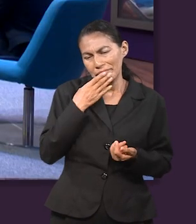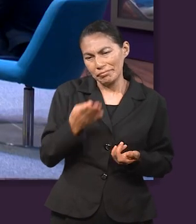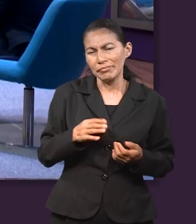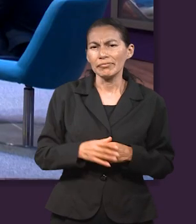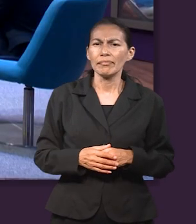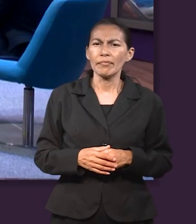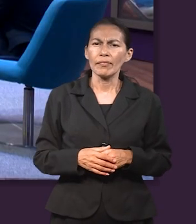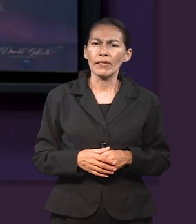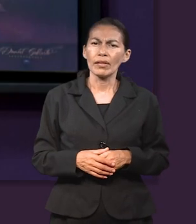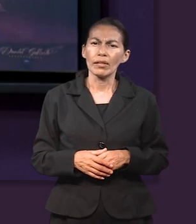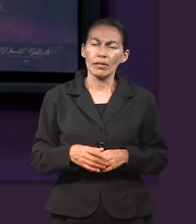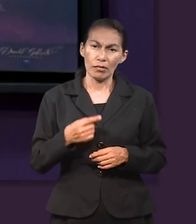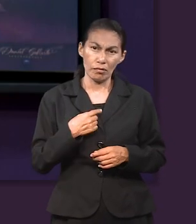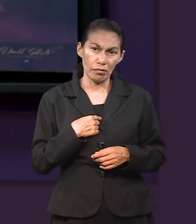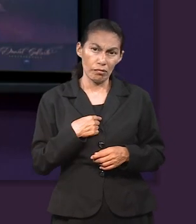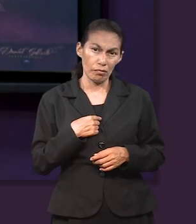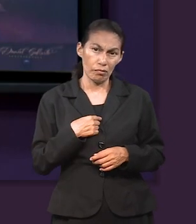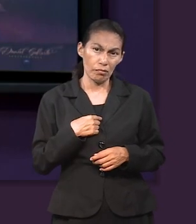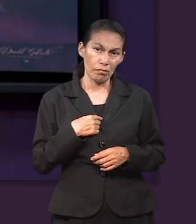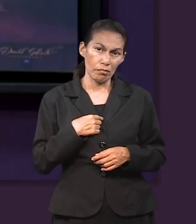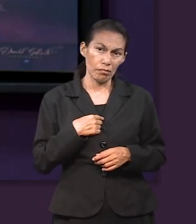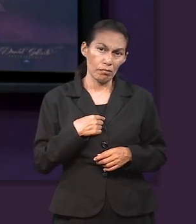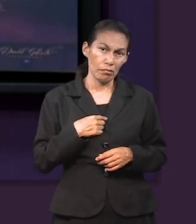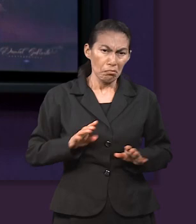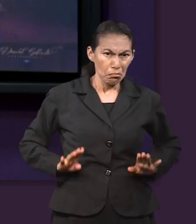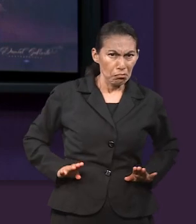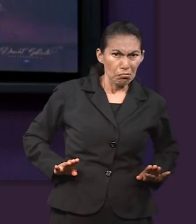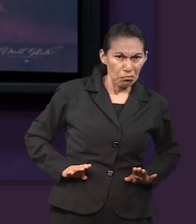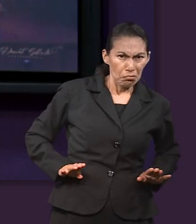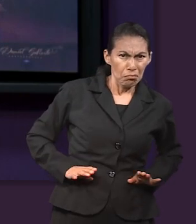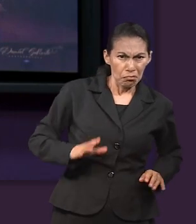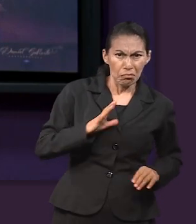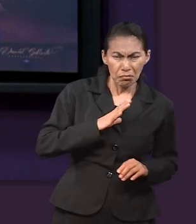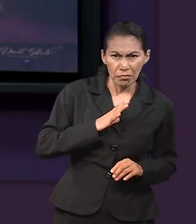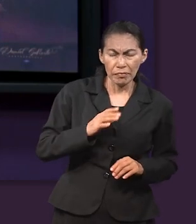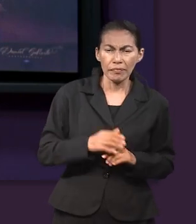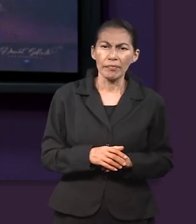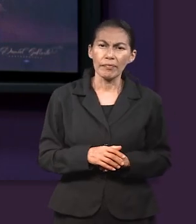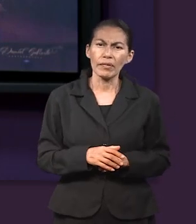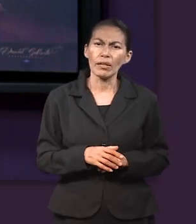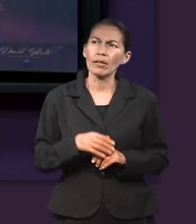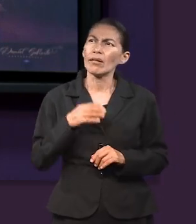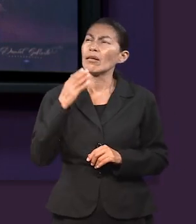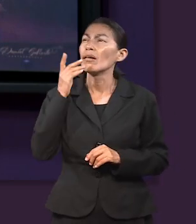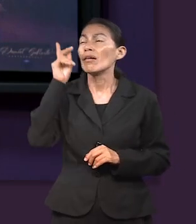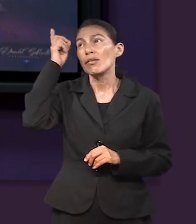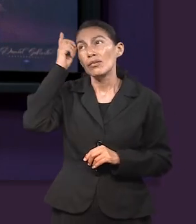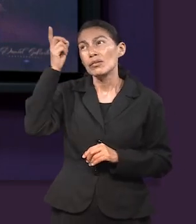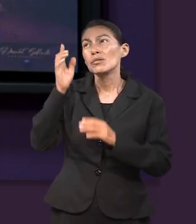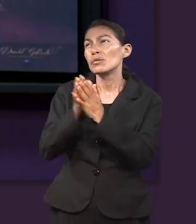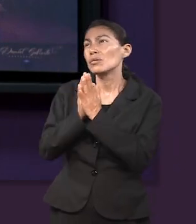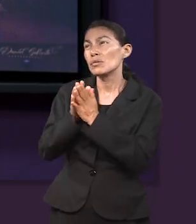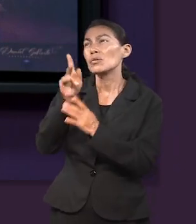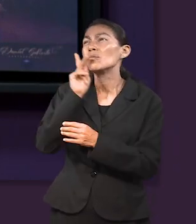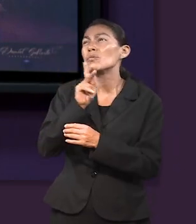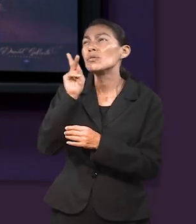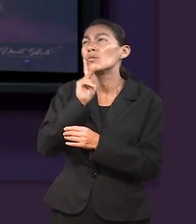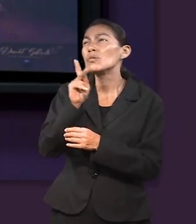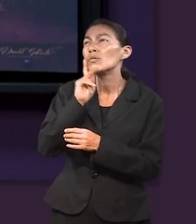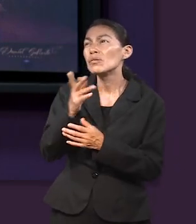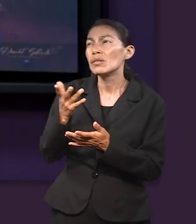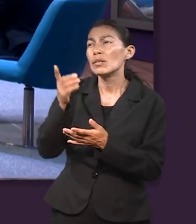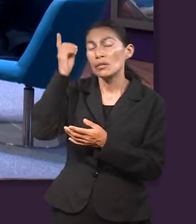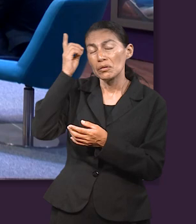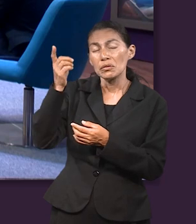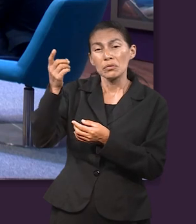Así como hemos visto en las lecciones anteriores, es un proceso. Entonces, cuando nosotros probamos a Dios,